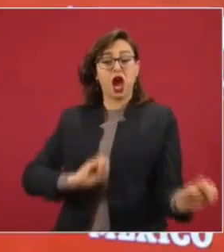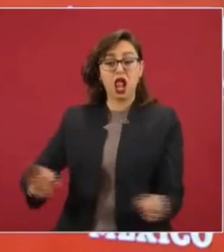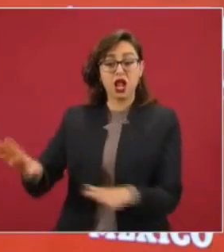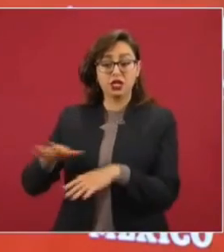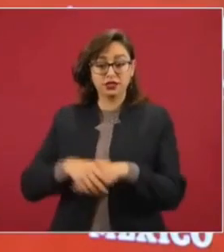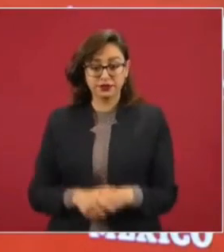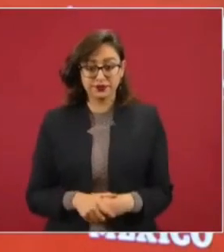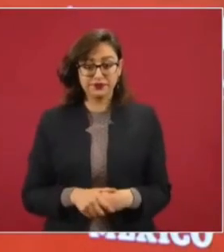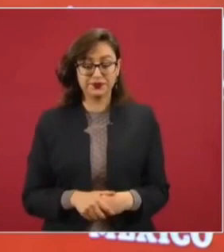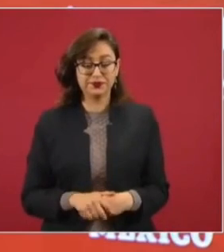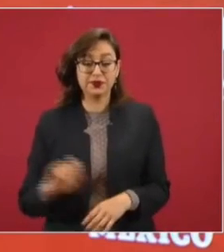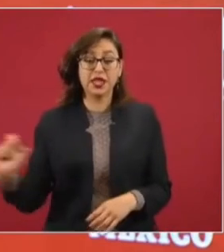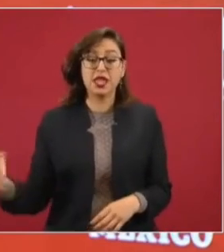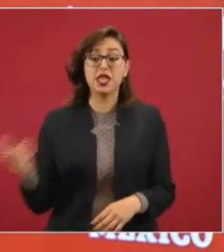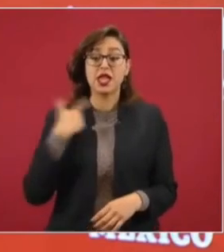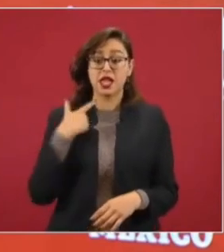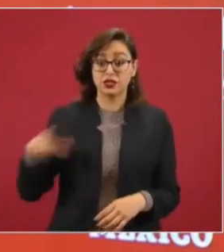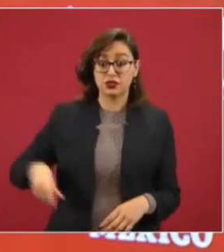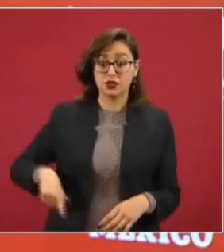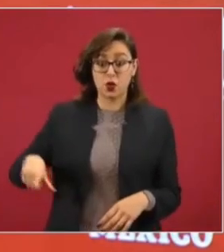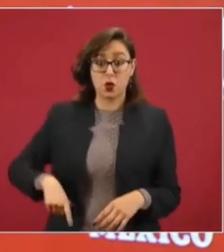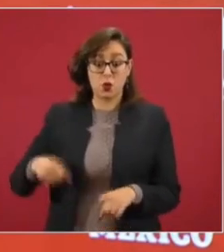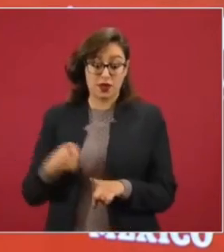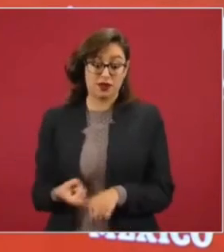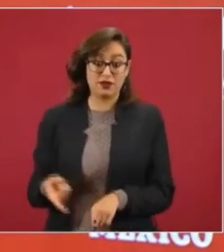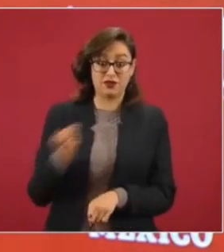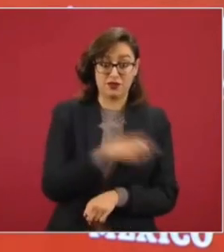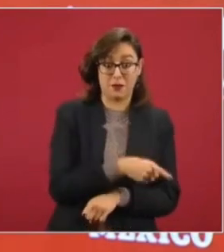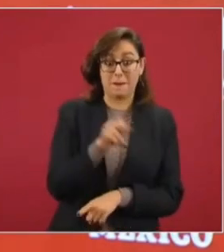comprarla. O porque así son.